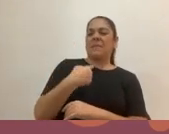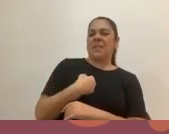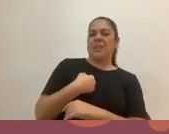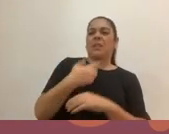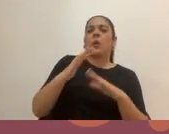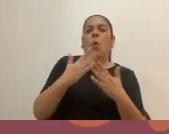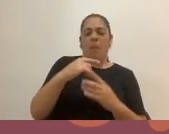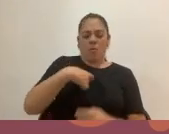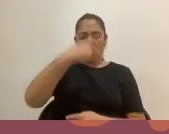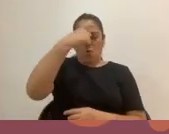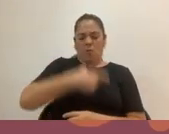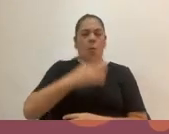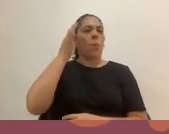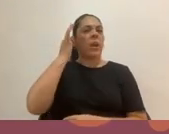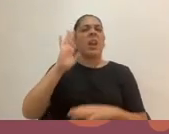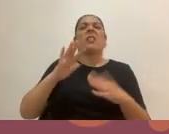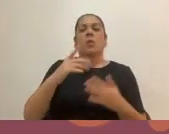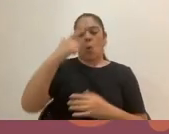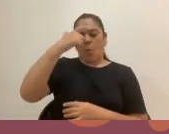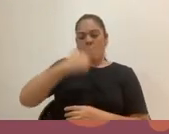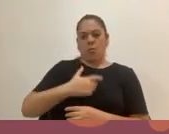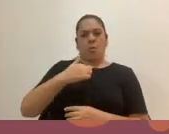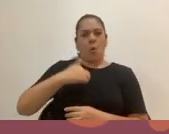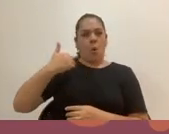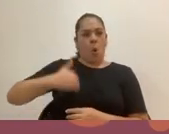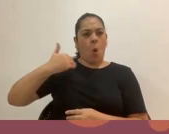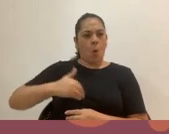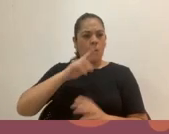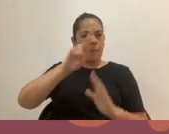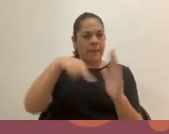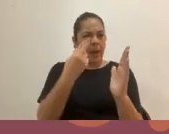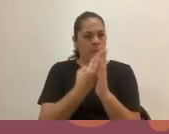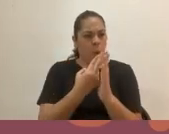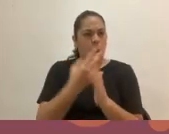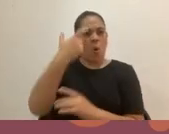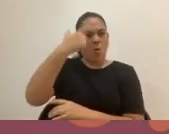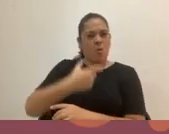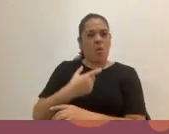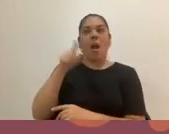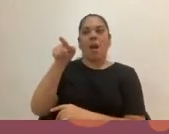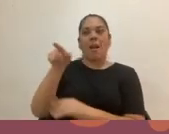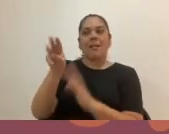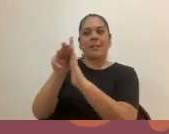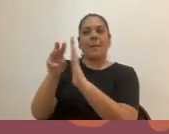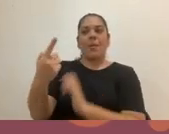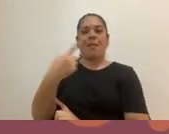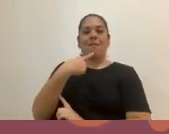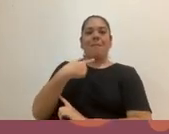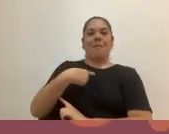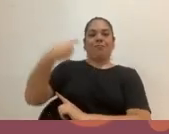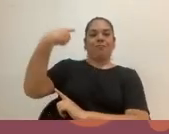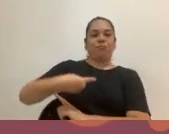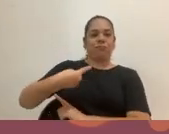mujeres y cómo deben ser los hombres, ¿verdad? De este rol de mujer asociado al cuido, a la protección,